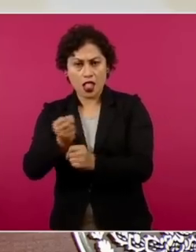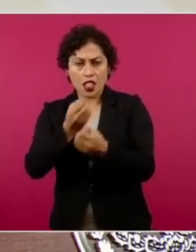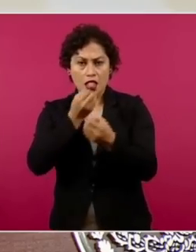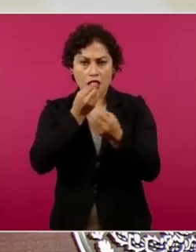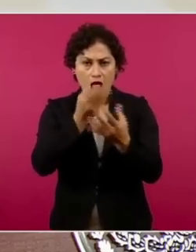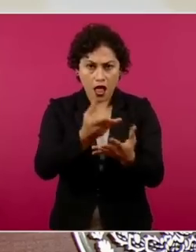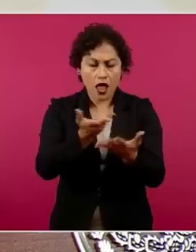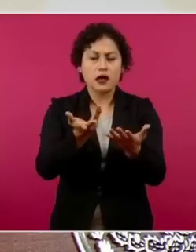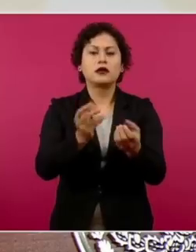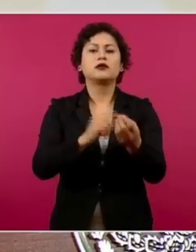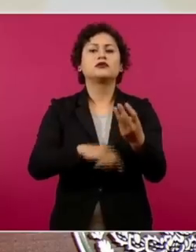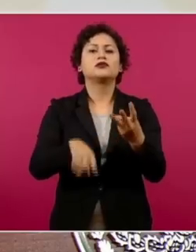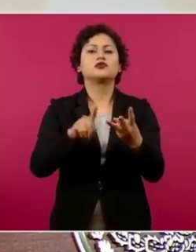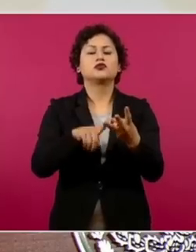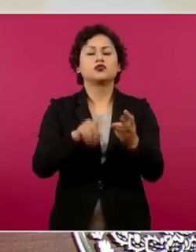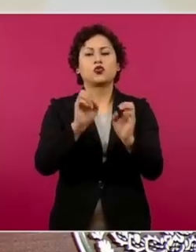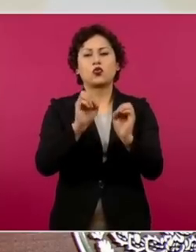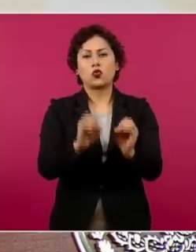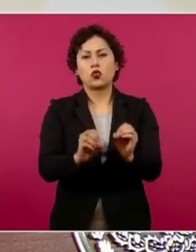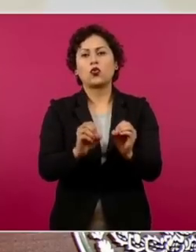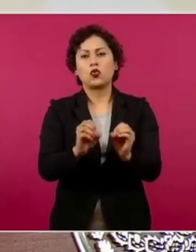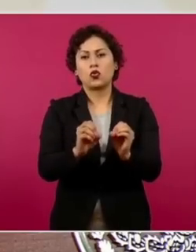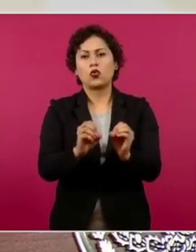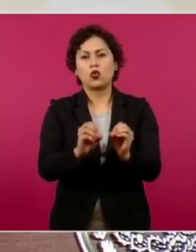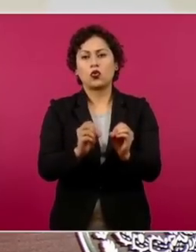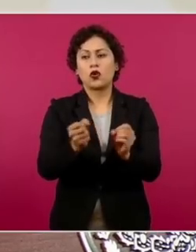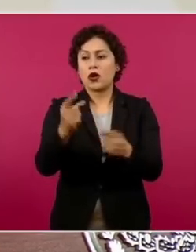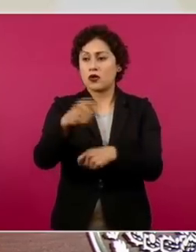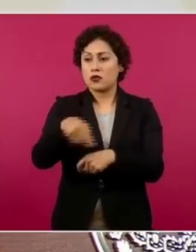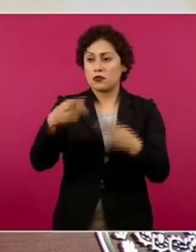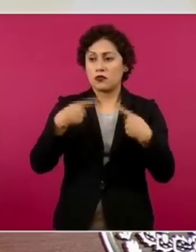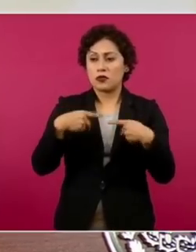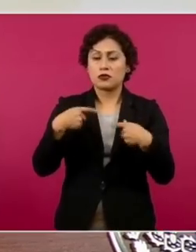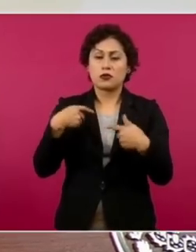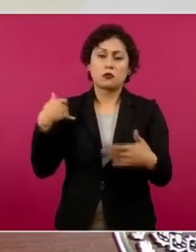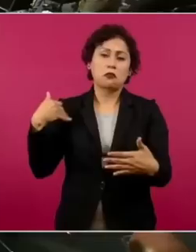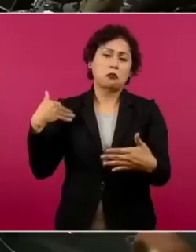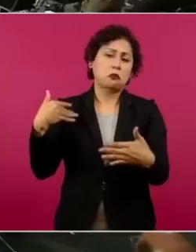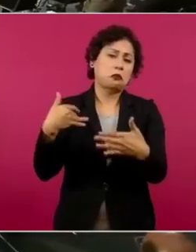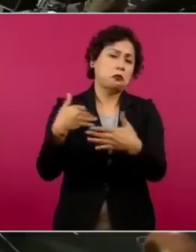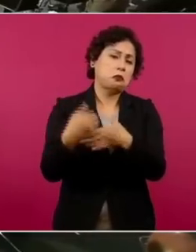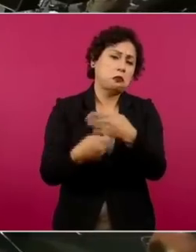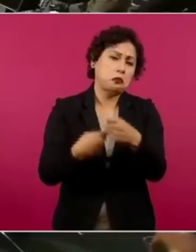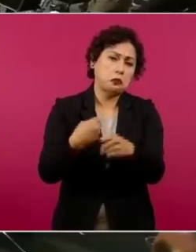no son sentenciados y llevan años.